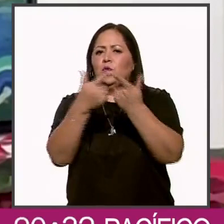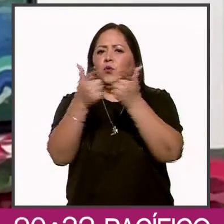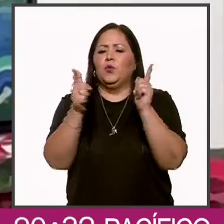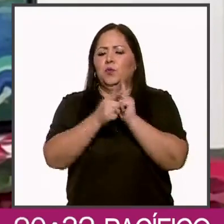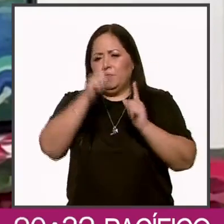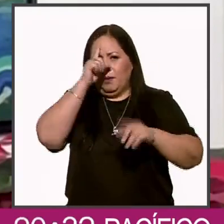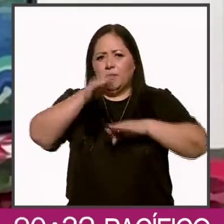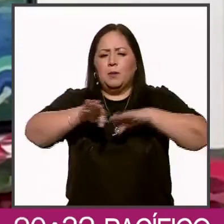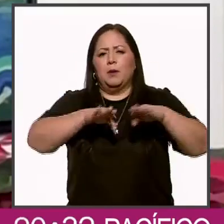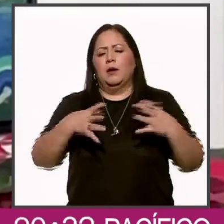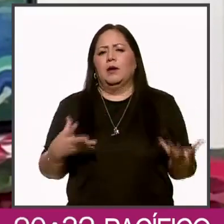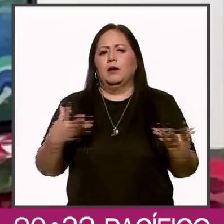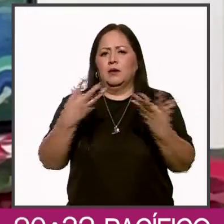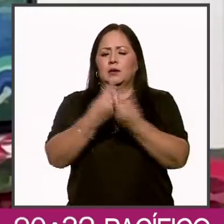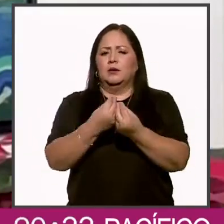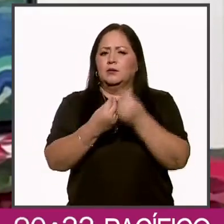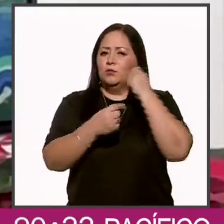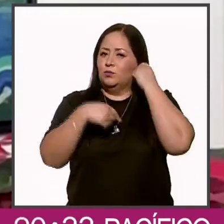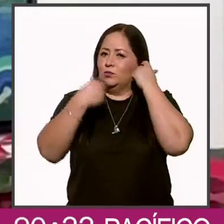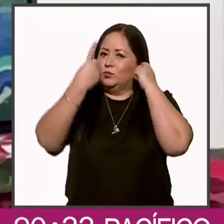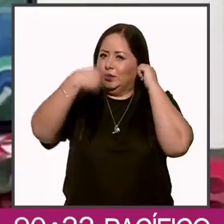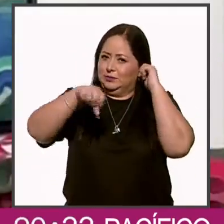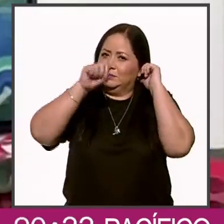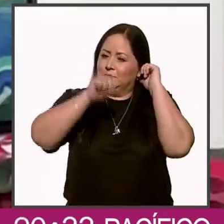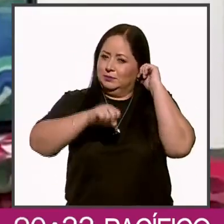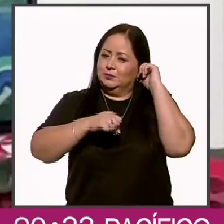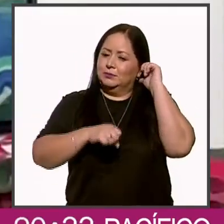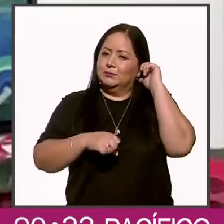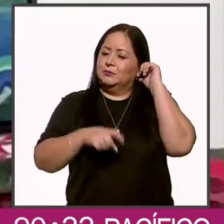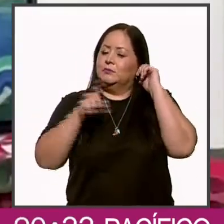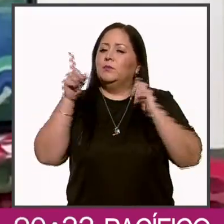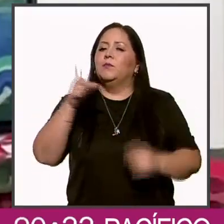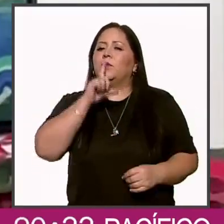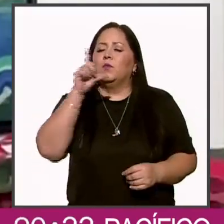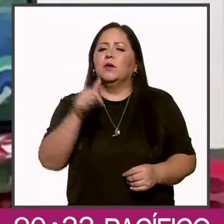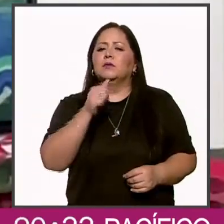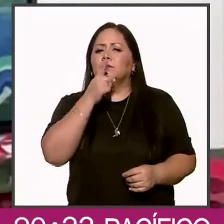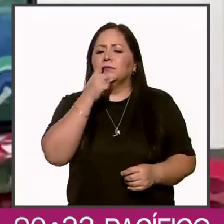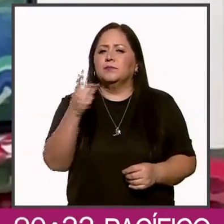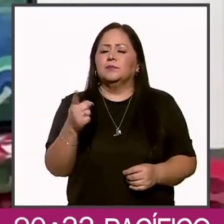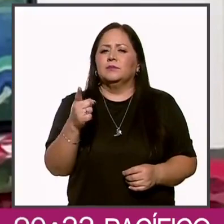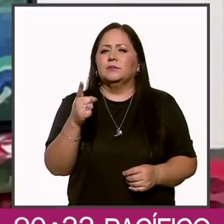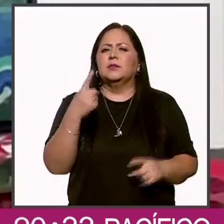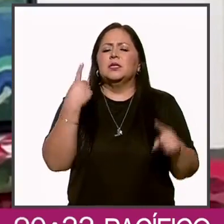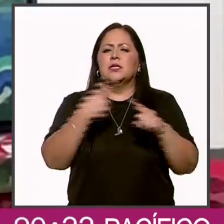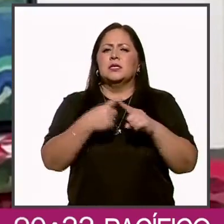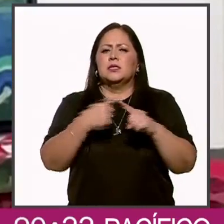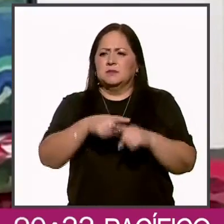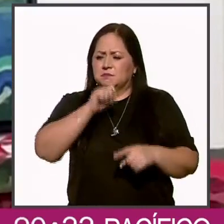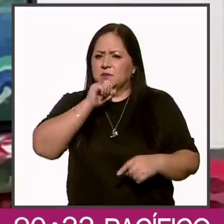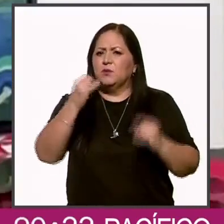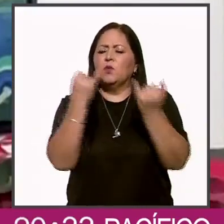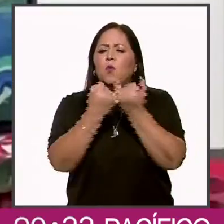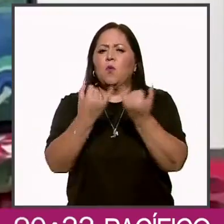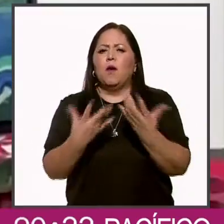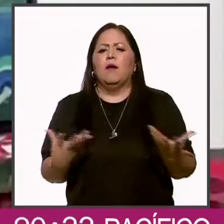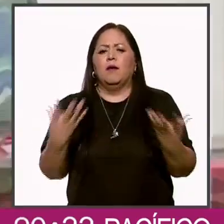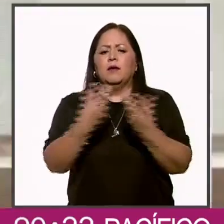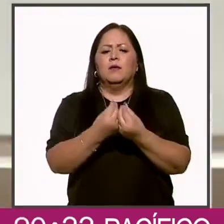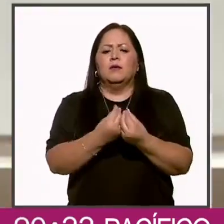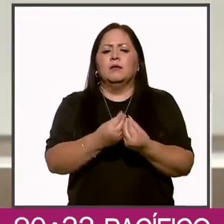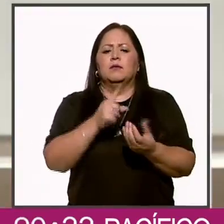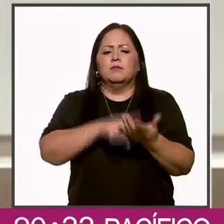colaboradores la próxima semana, en la que estarán incluidos el